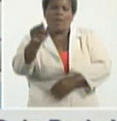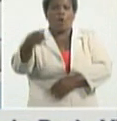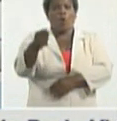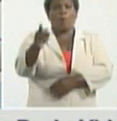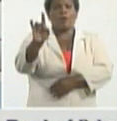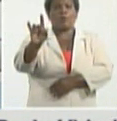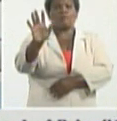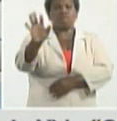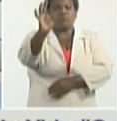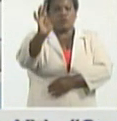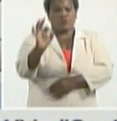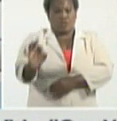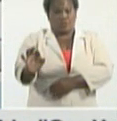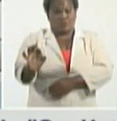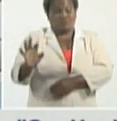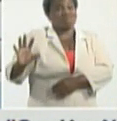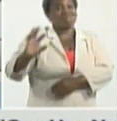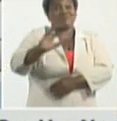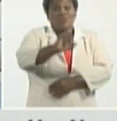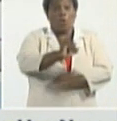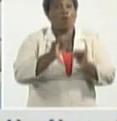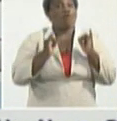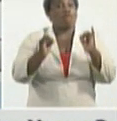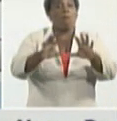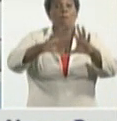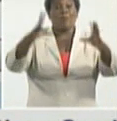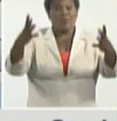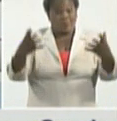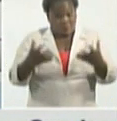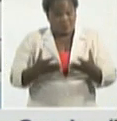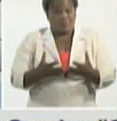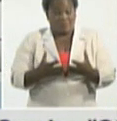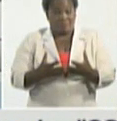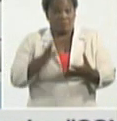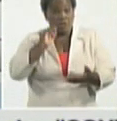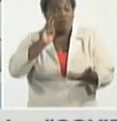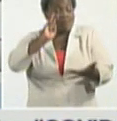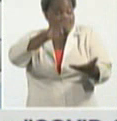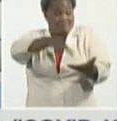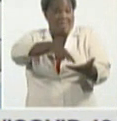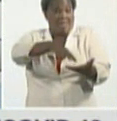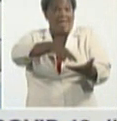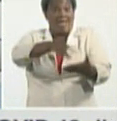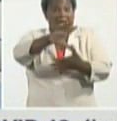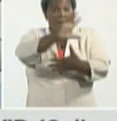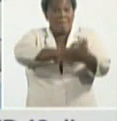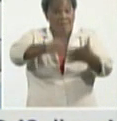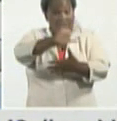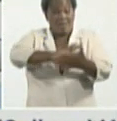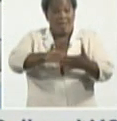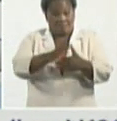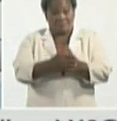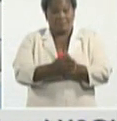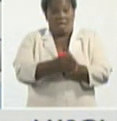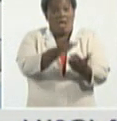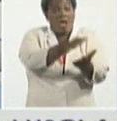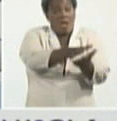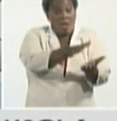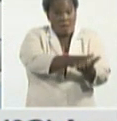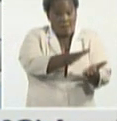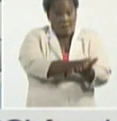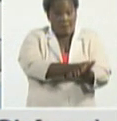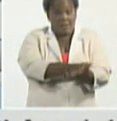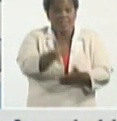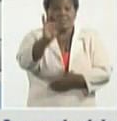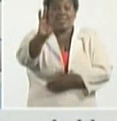% de todos los reportados en el mundo por eso hablamos de epicentro y ya las Américas con un acumulado de